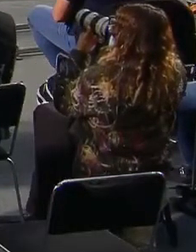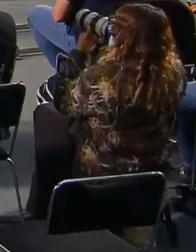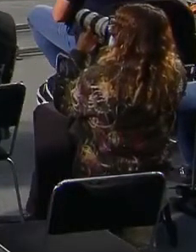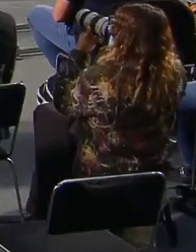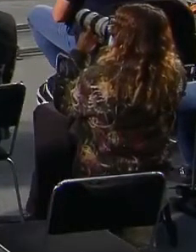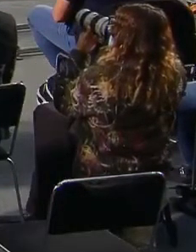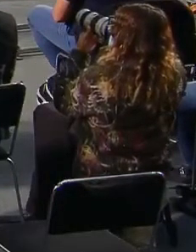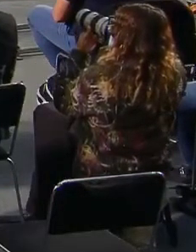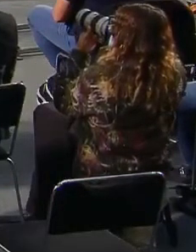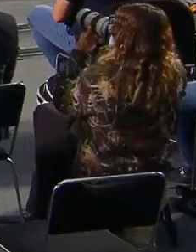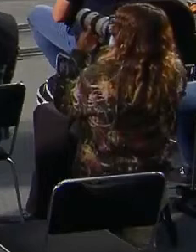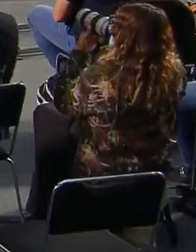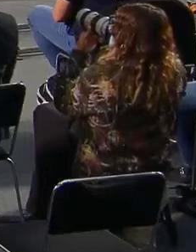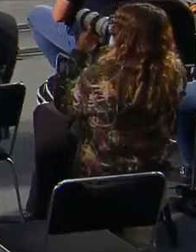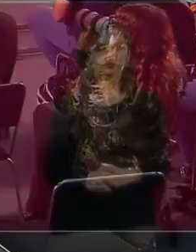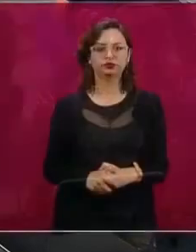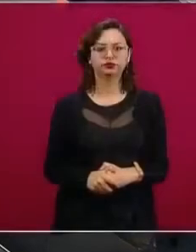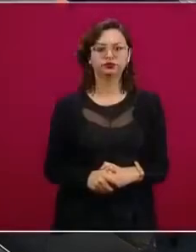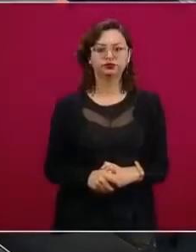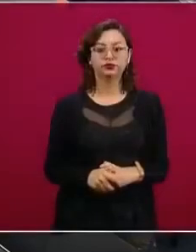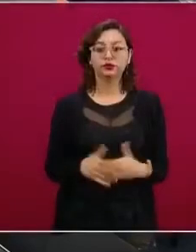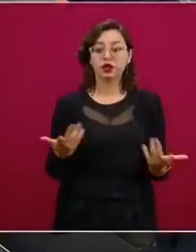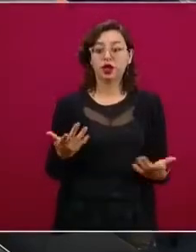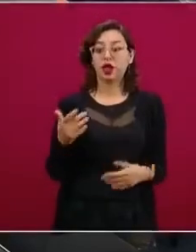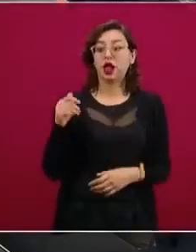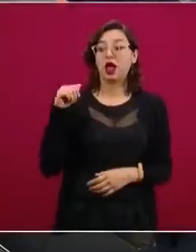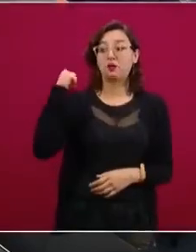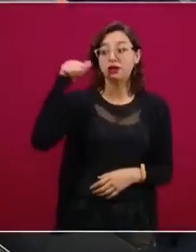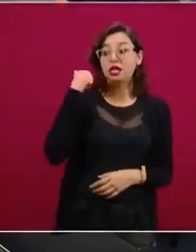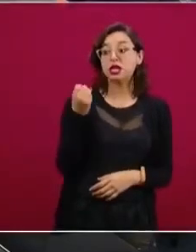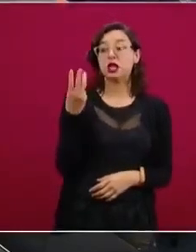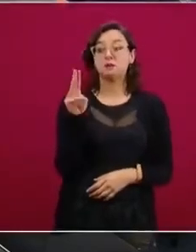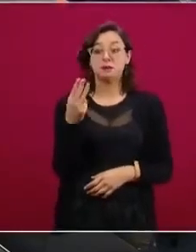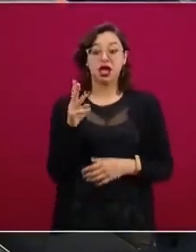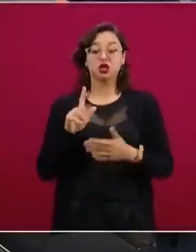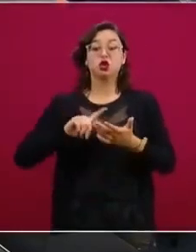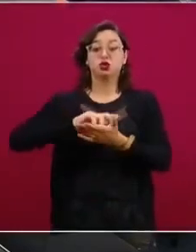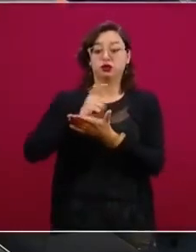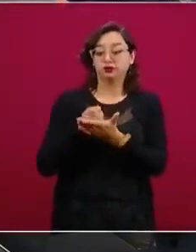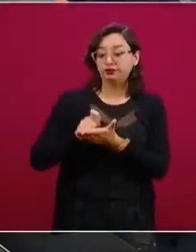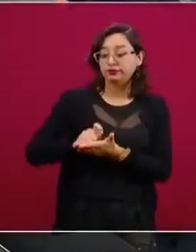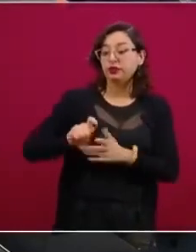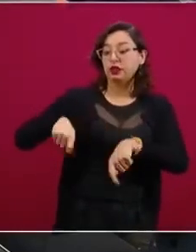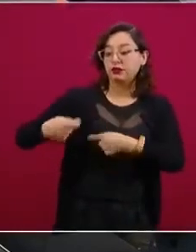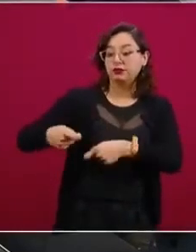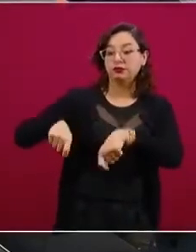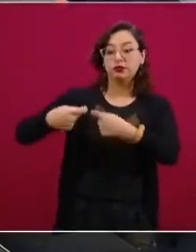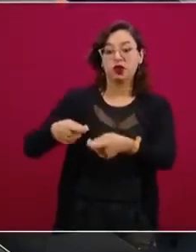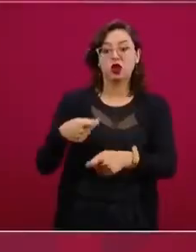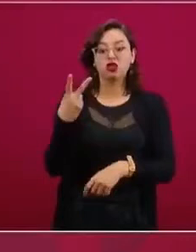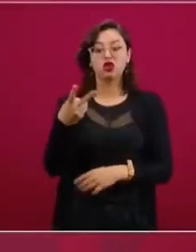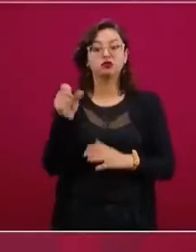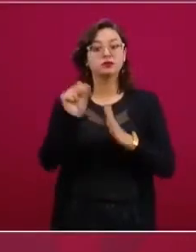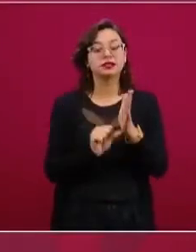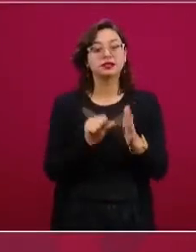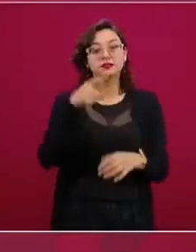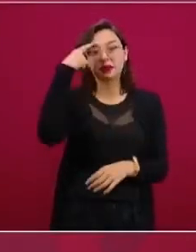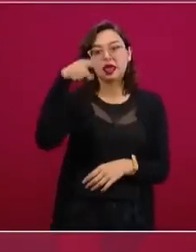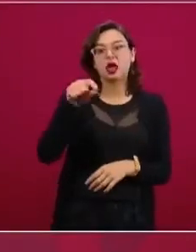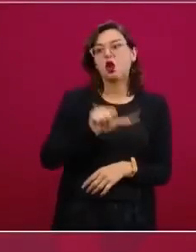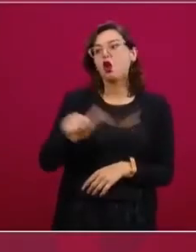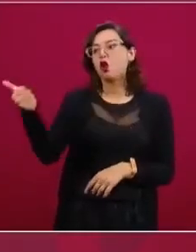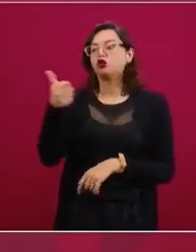familiar o alguien de su red de apoyo. En ese sentido, voy a revisar si fue este